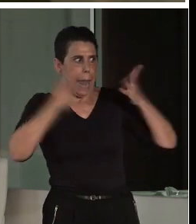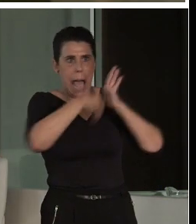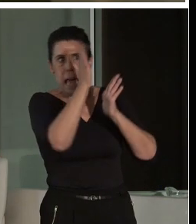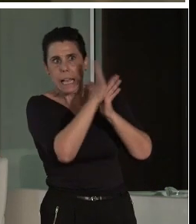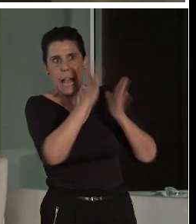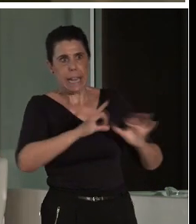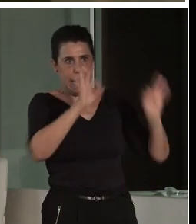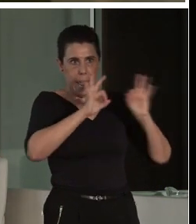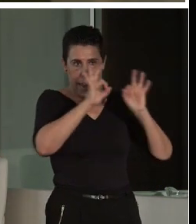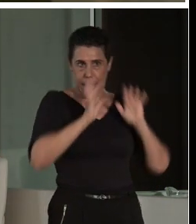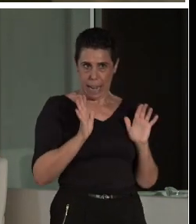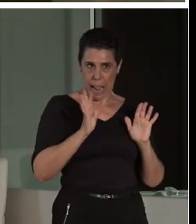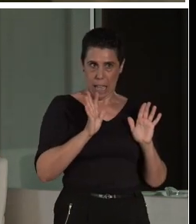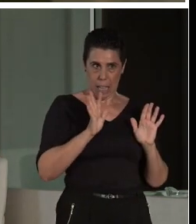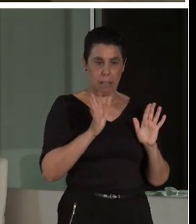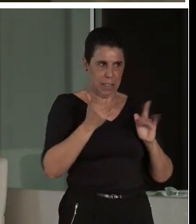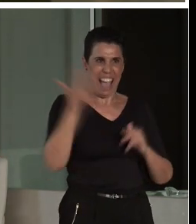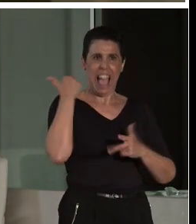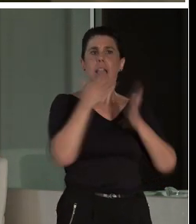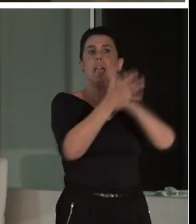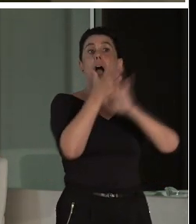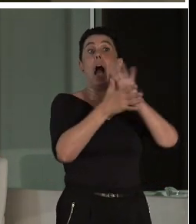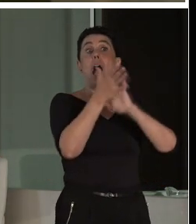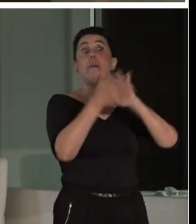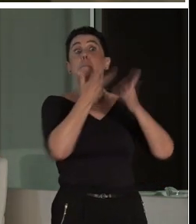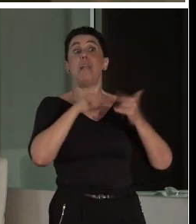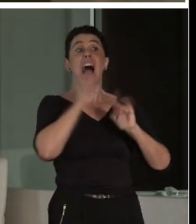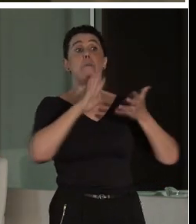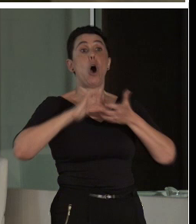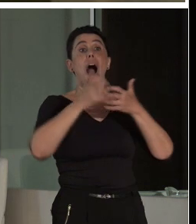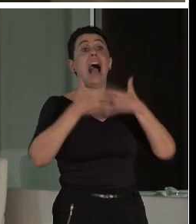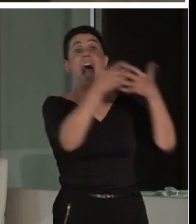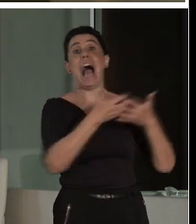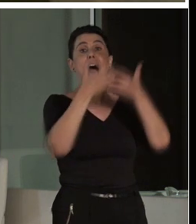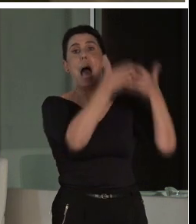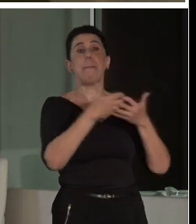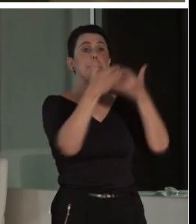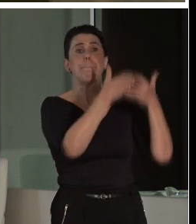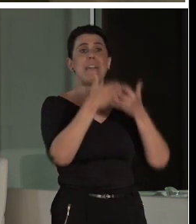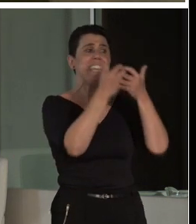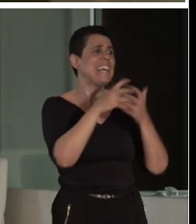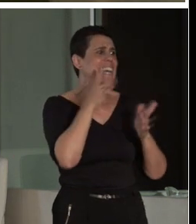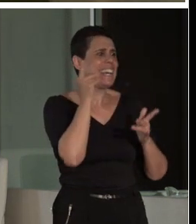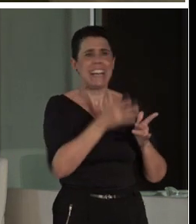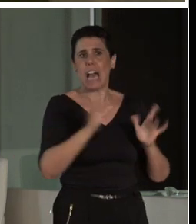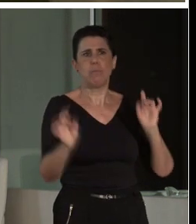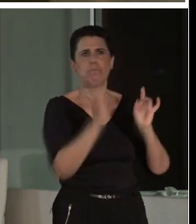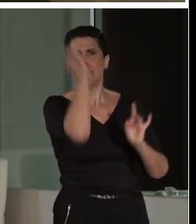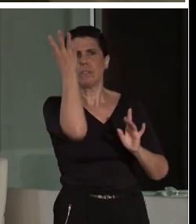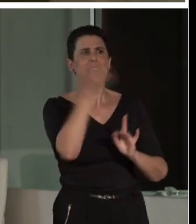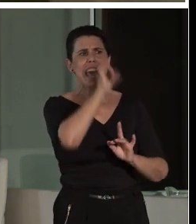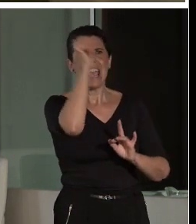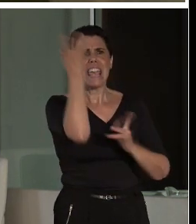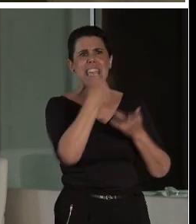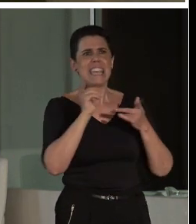museografía latina, lo hablábamos antes. Los americanos inventaron la interpretación del patrimonio porque no tenían esos